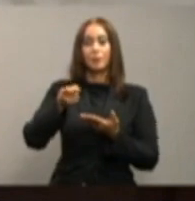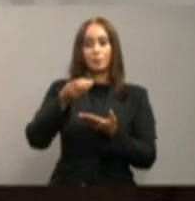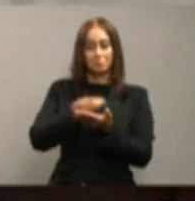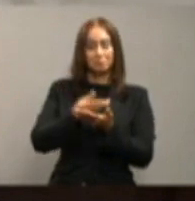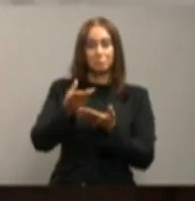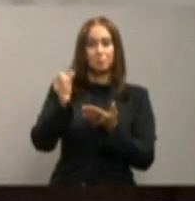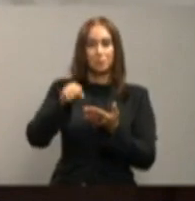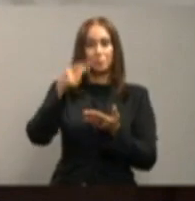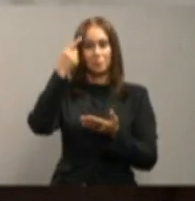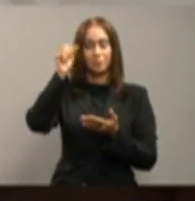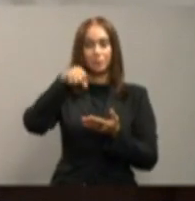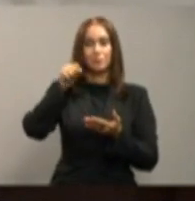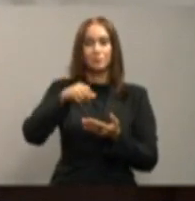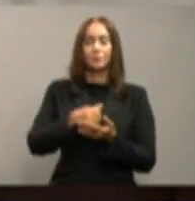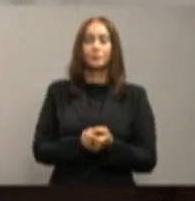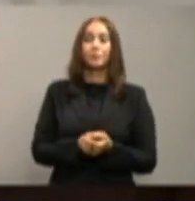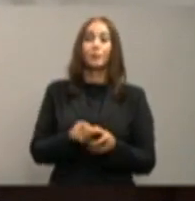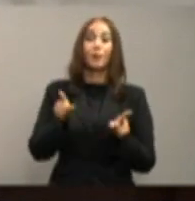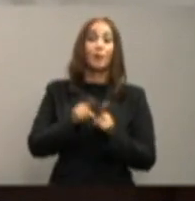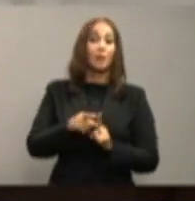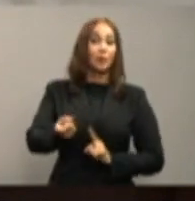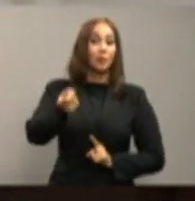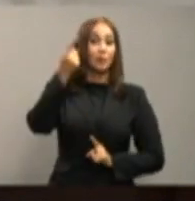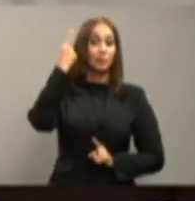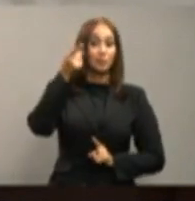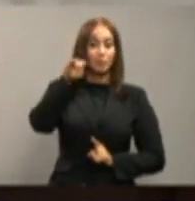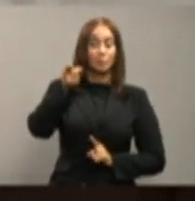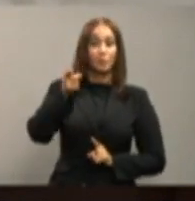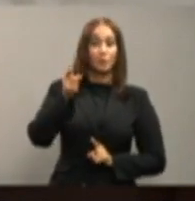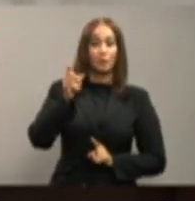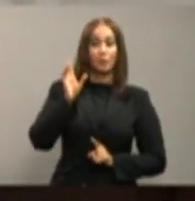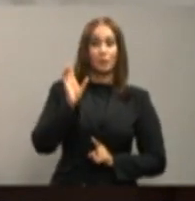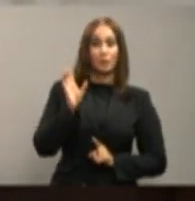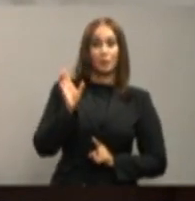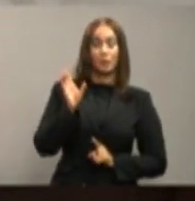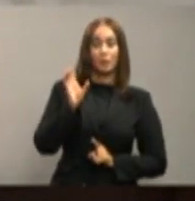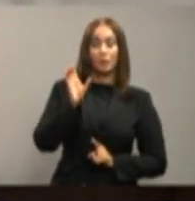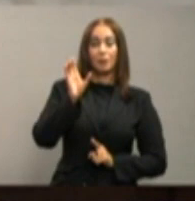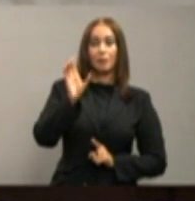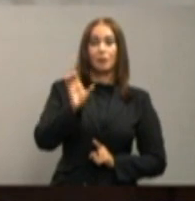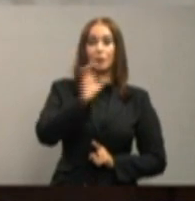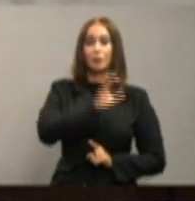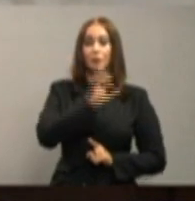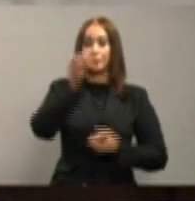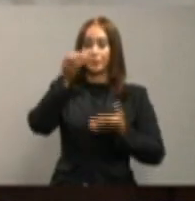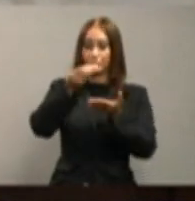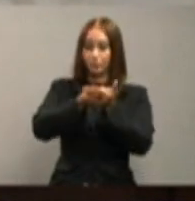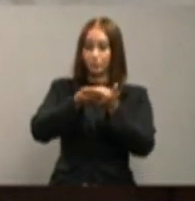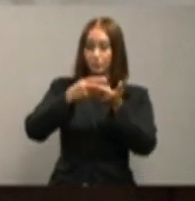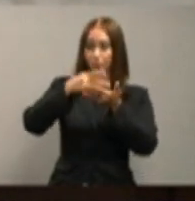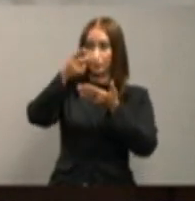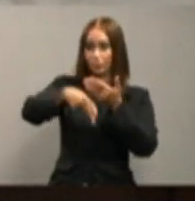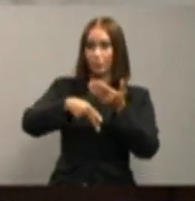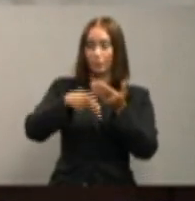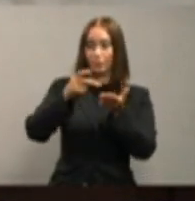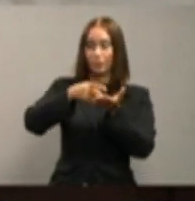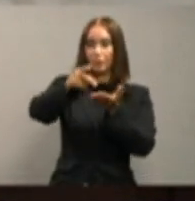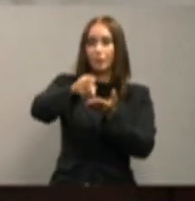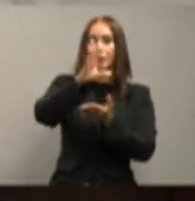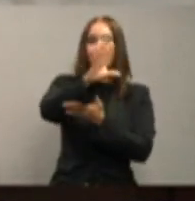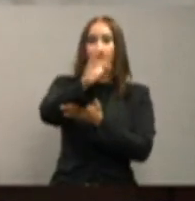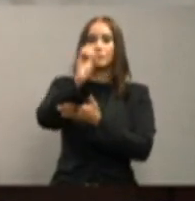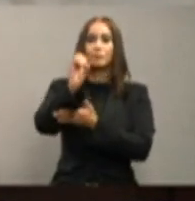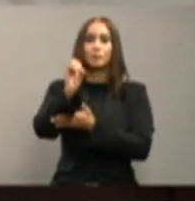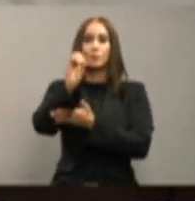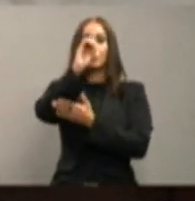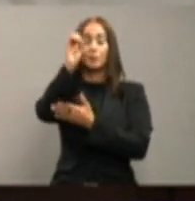También entendemos que a la misma Cámara de Cuentas se le da el 50% de lo